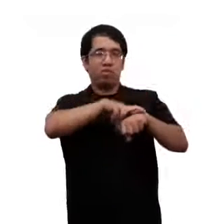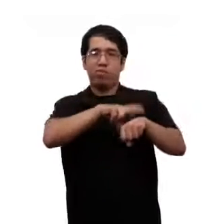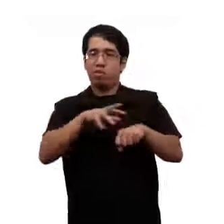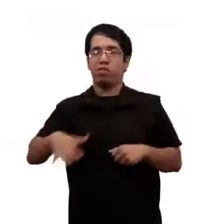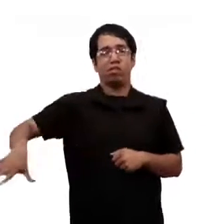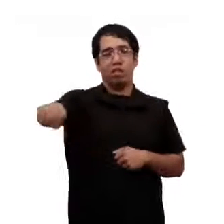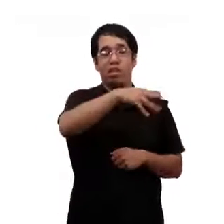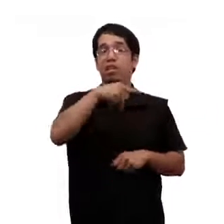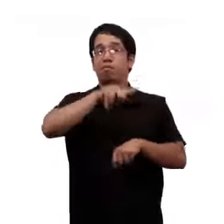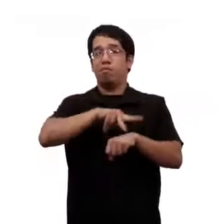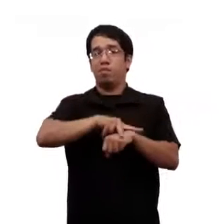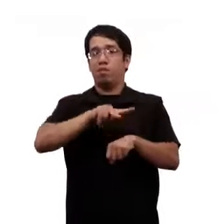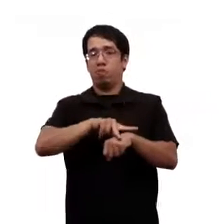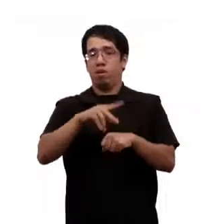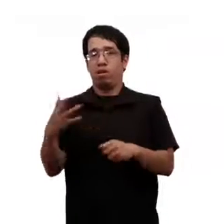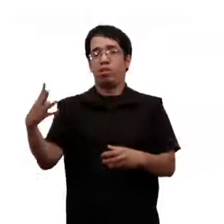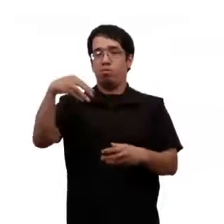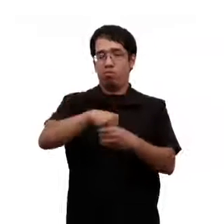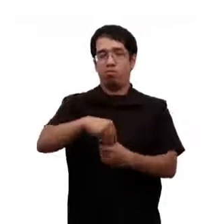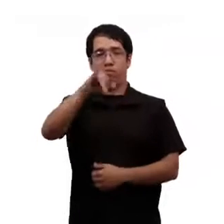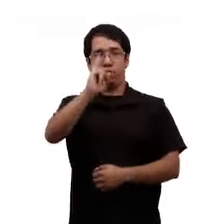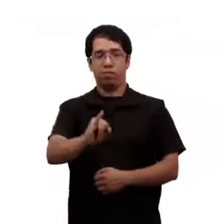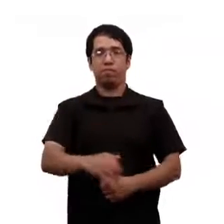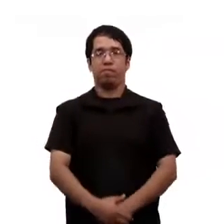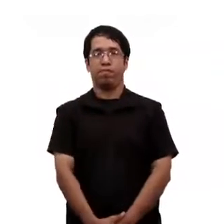finalmente vive la inclusión gracias